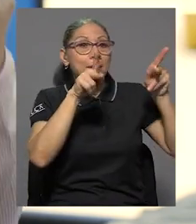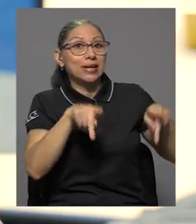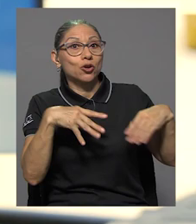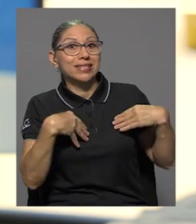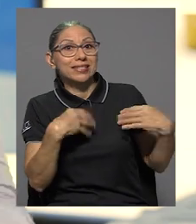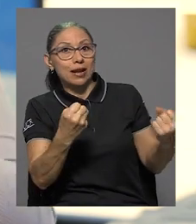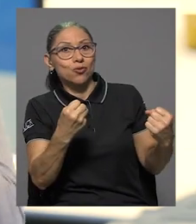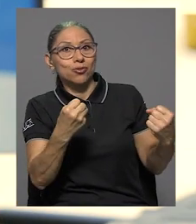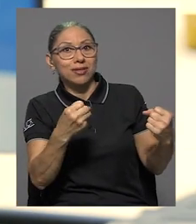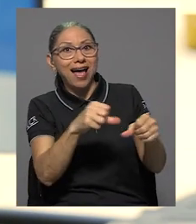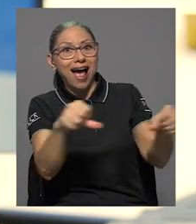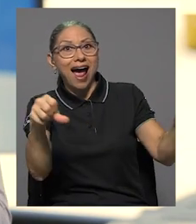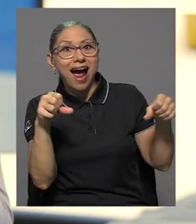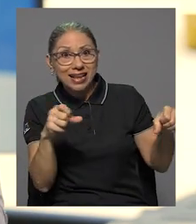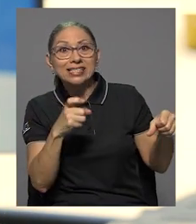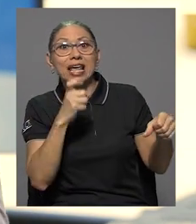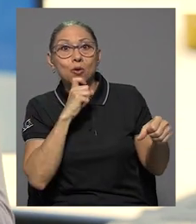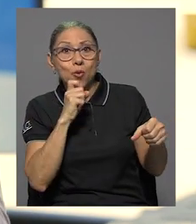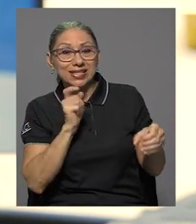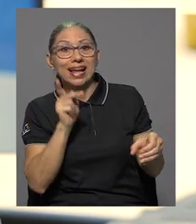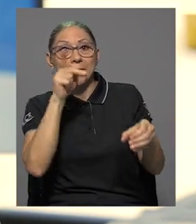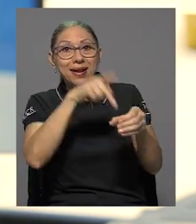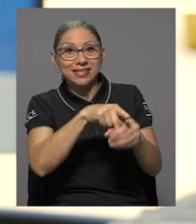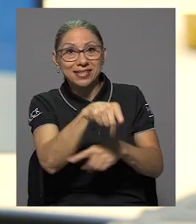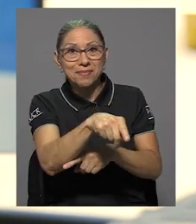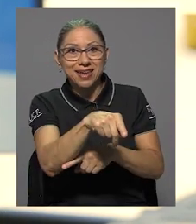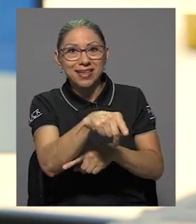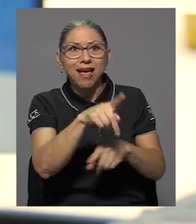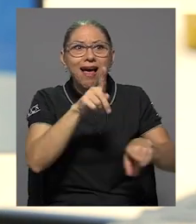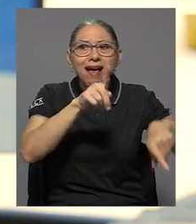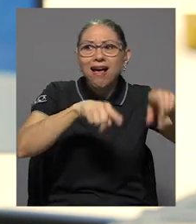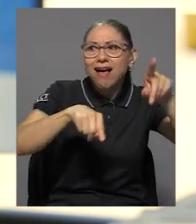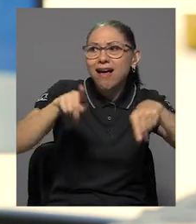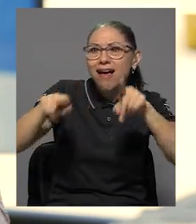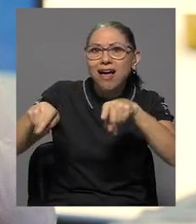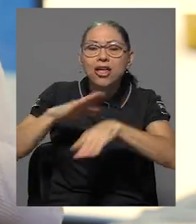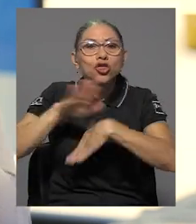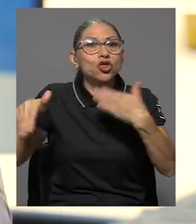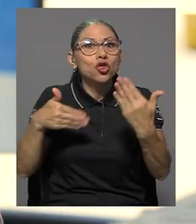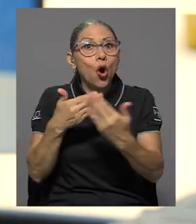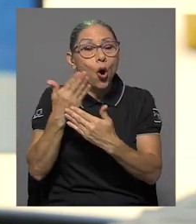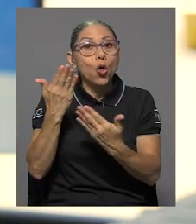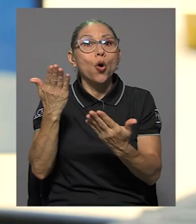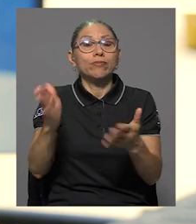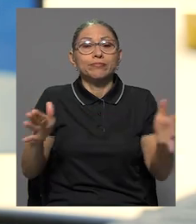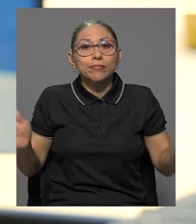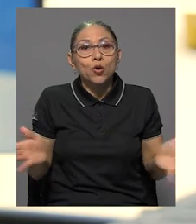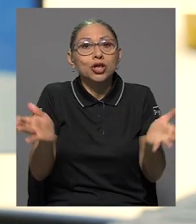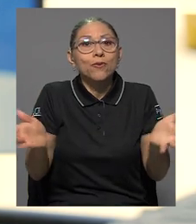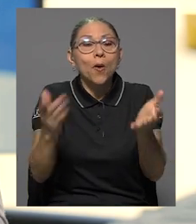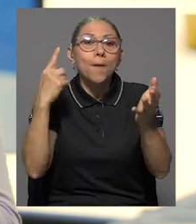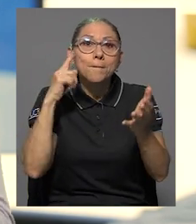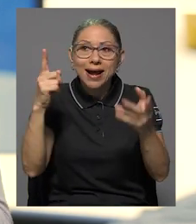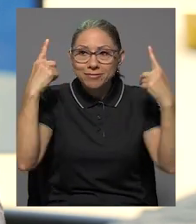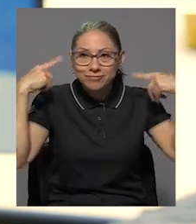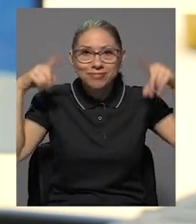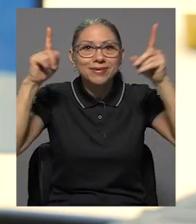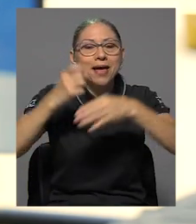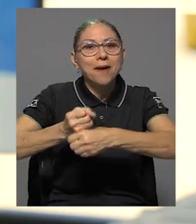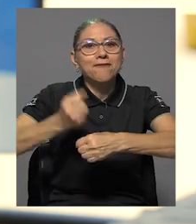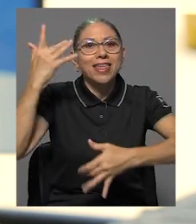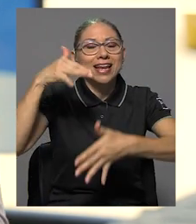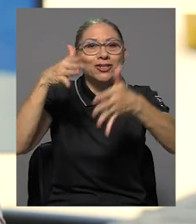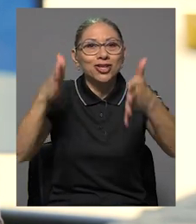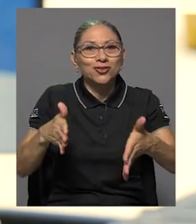personas de salud, que son áreas que cuesta que participen dentro de estos espacios. Entonces todo eso nos motivó a llegar a un